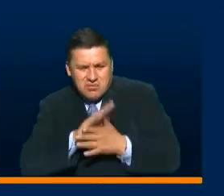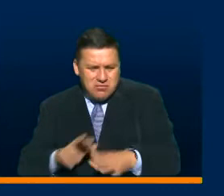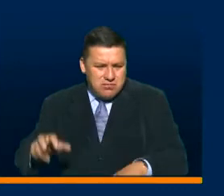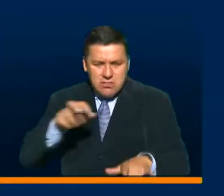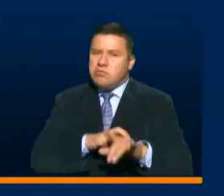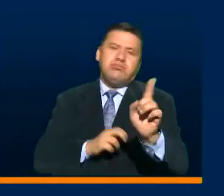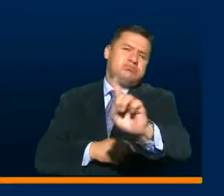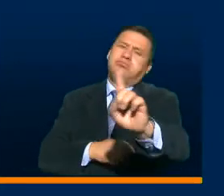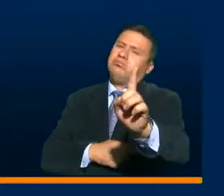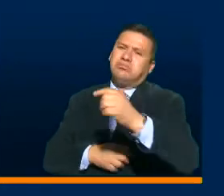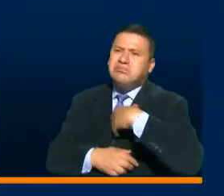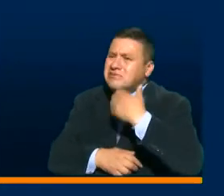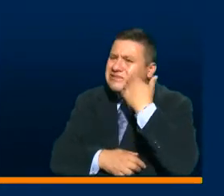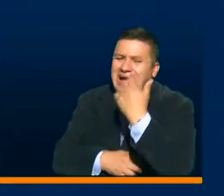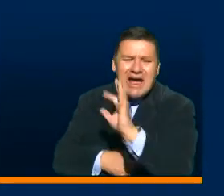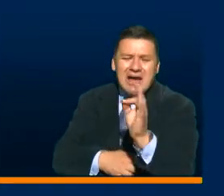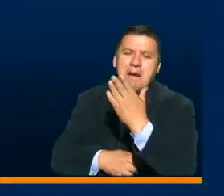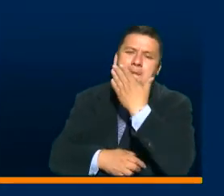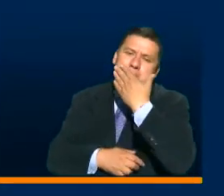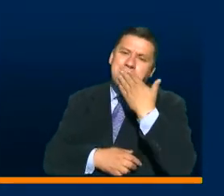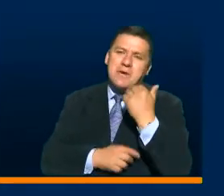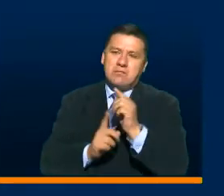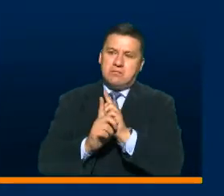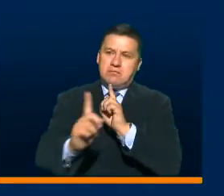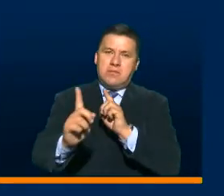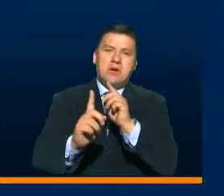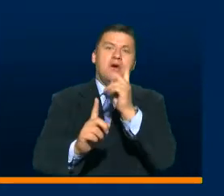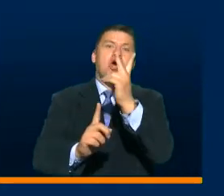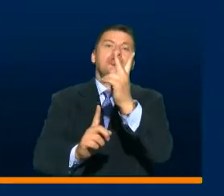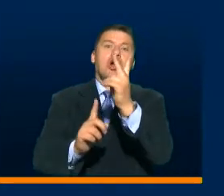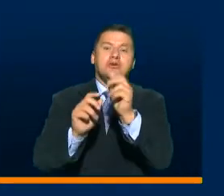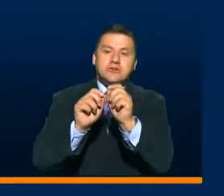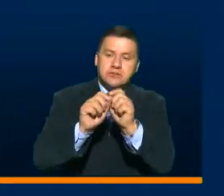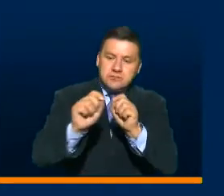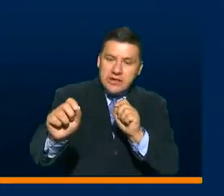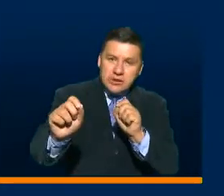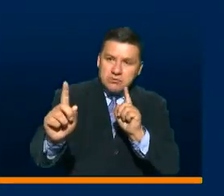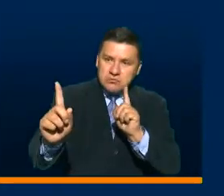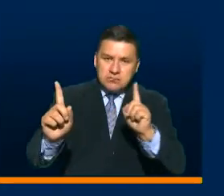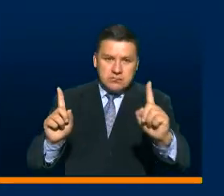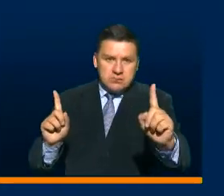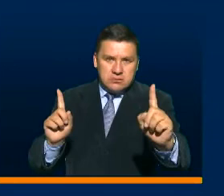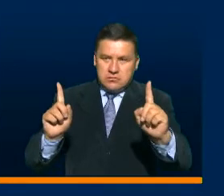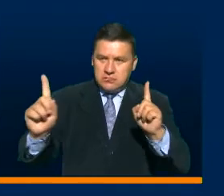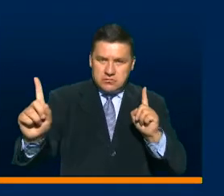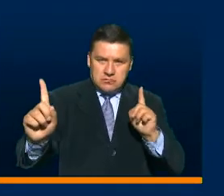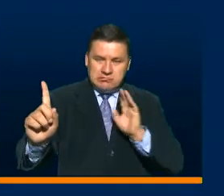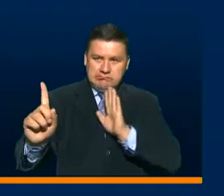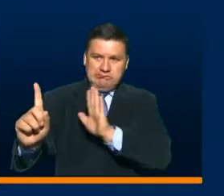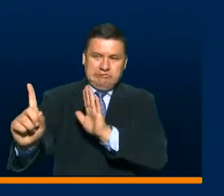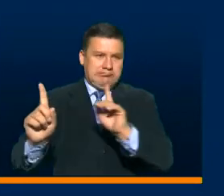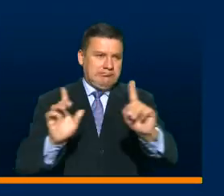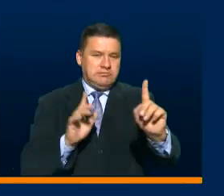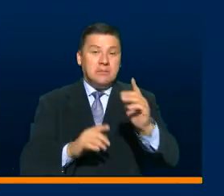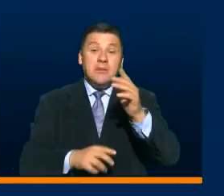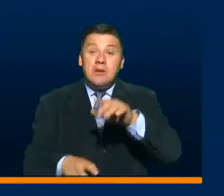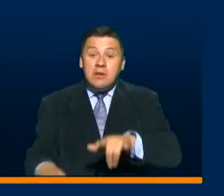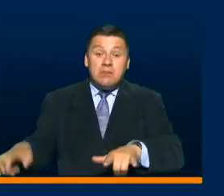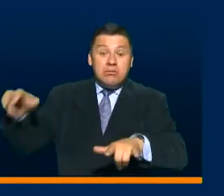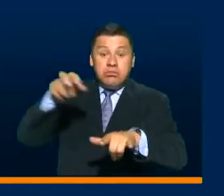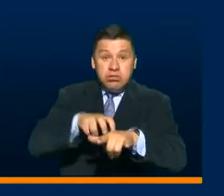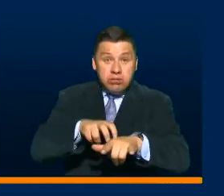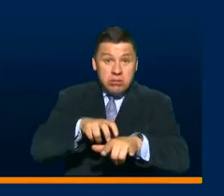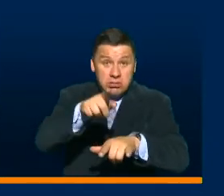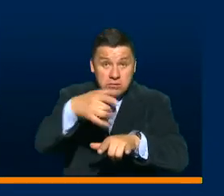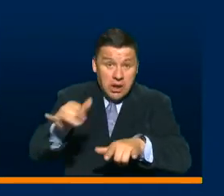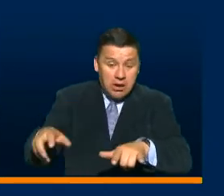contagio. Siempre guarden los dos metros de distancia y ya dentro del avión recuerden siempre